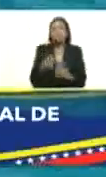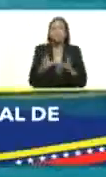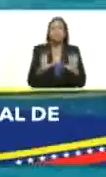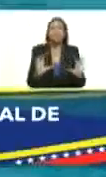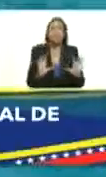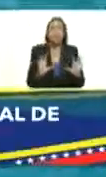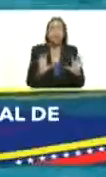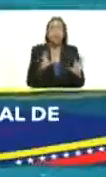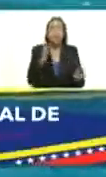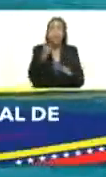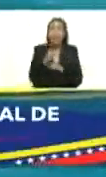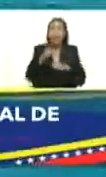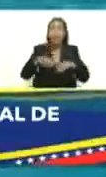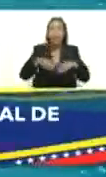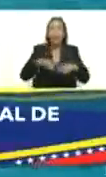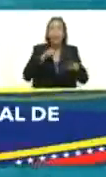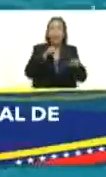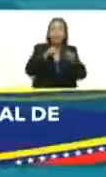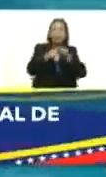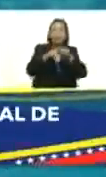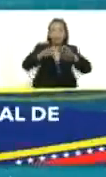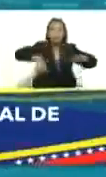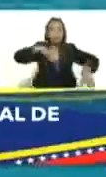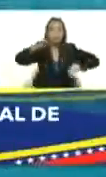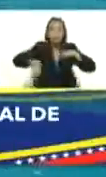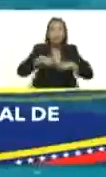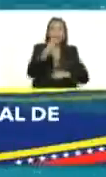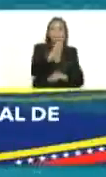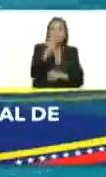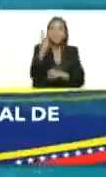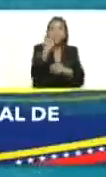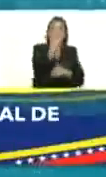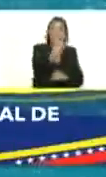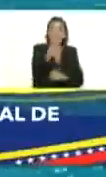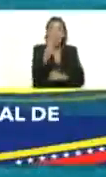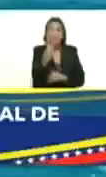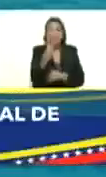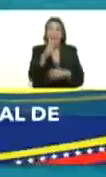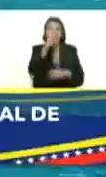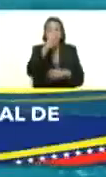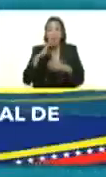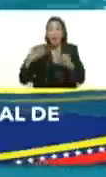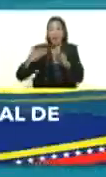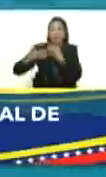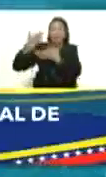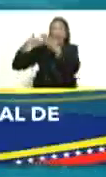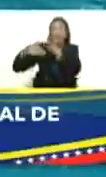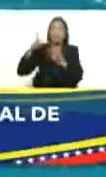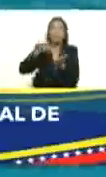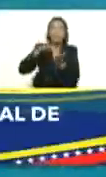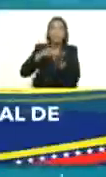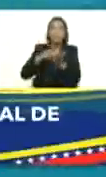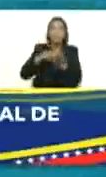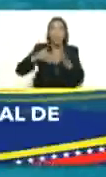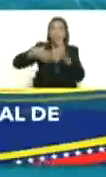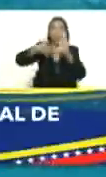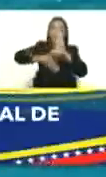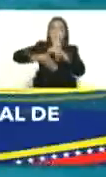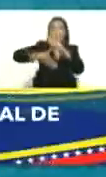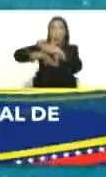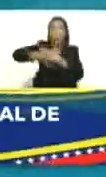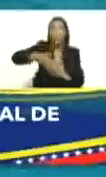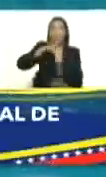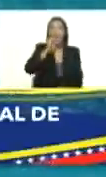rompió ahorita un récord histórico que no se había roto en 32 años y participó en los Juegos del Alba también pueda dar sus palabras